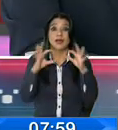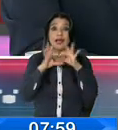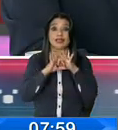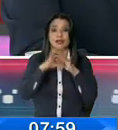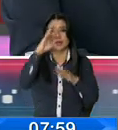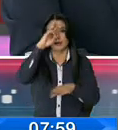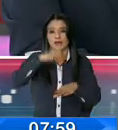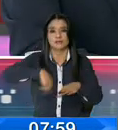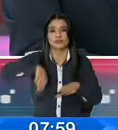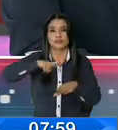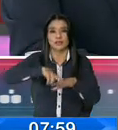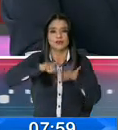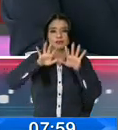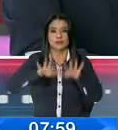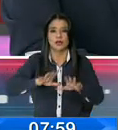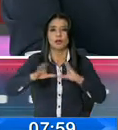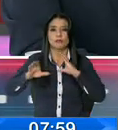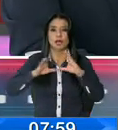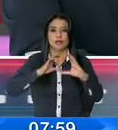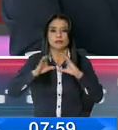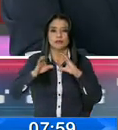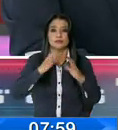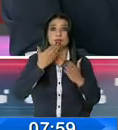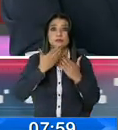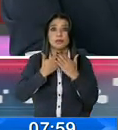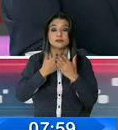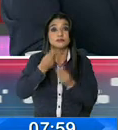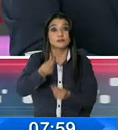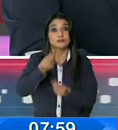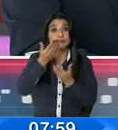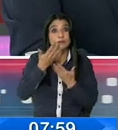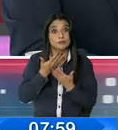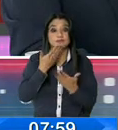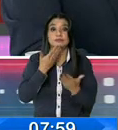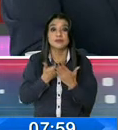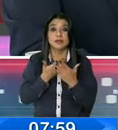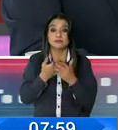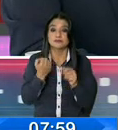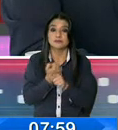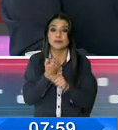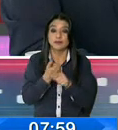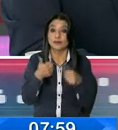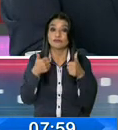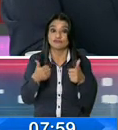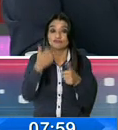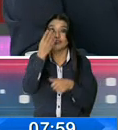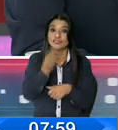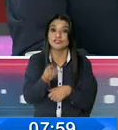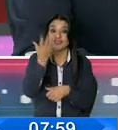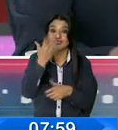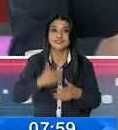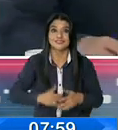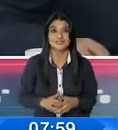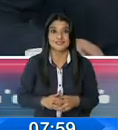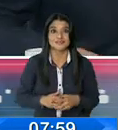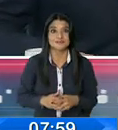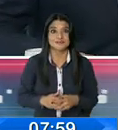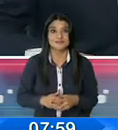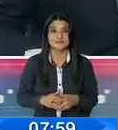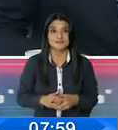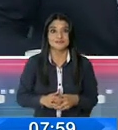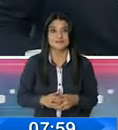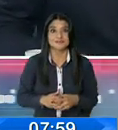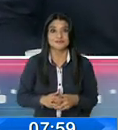ordenada por la Secretaría Nacional de Comunicación. Gracias por la información y gracias por el trabajo. Que tenga un buen día. Estefanía Grunauer. Roberto.